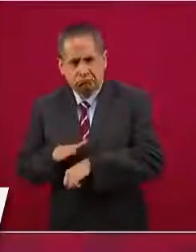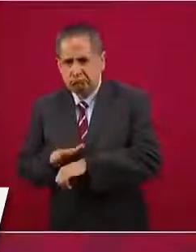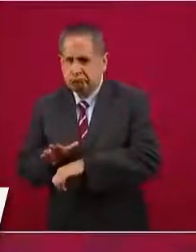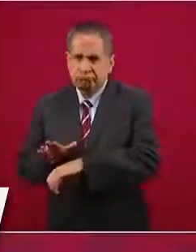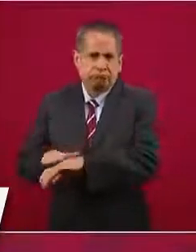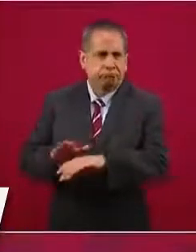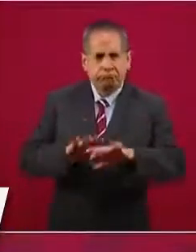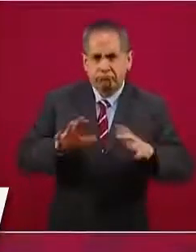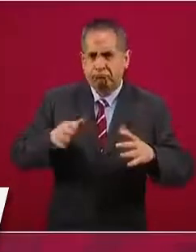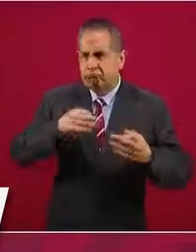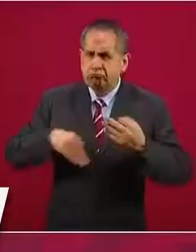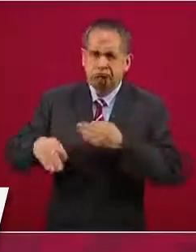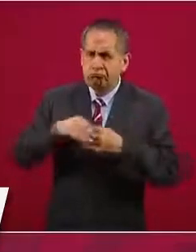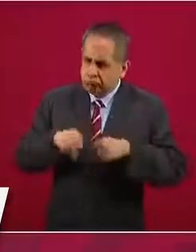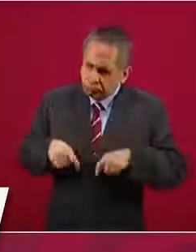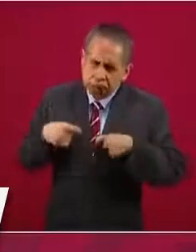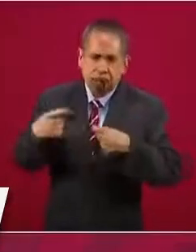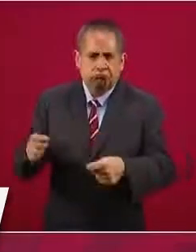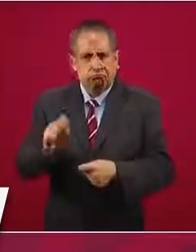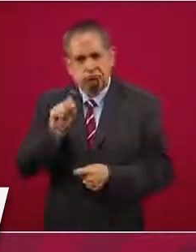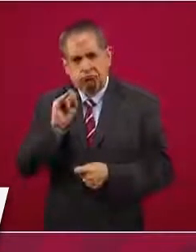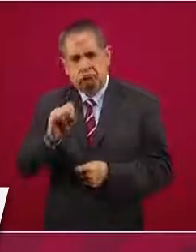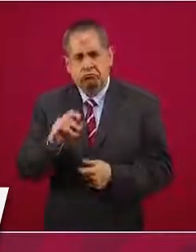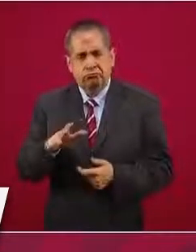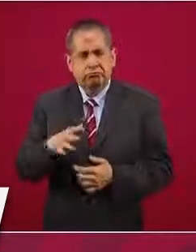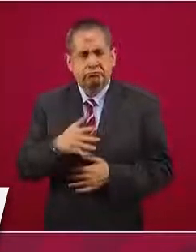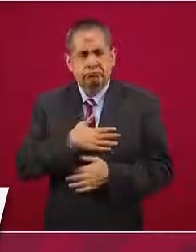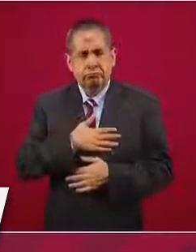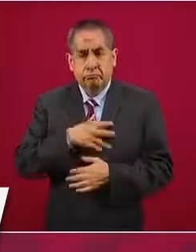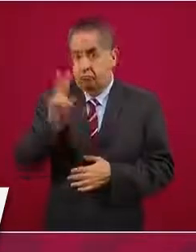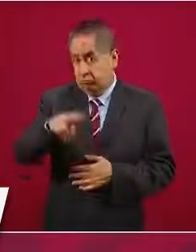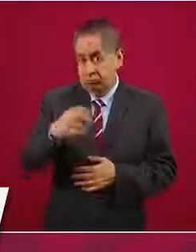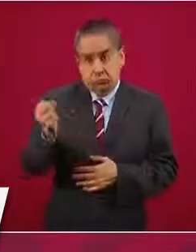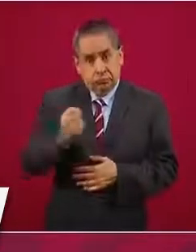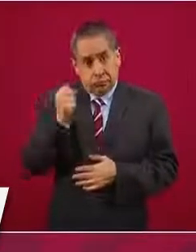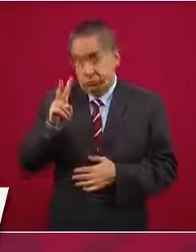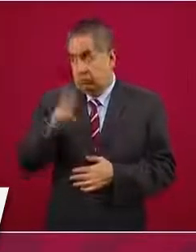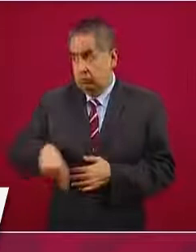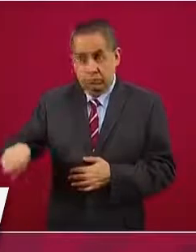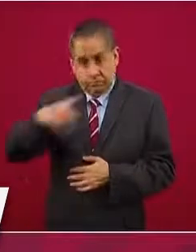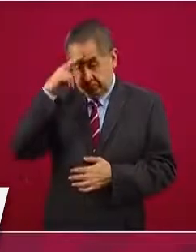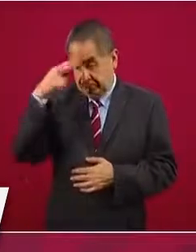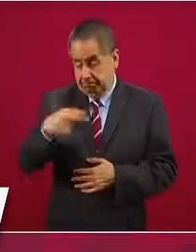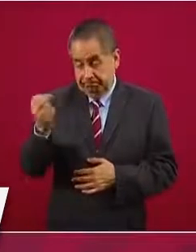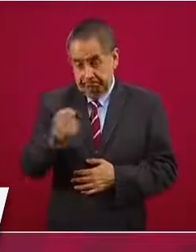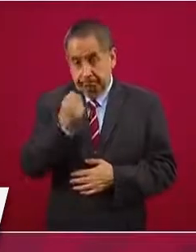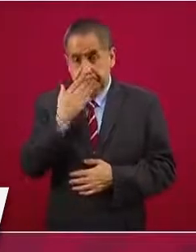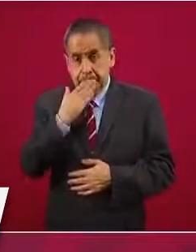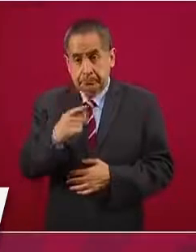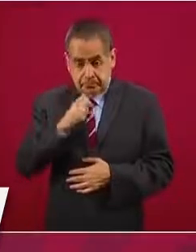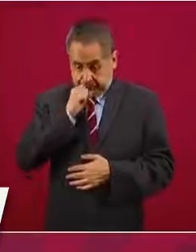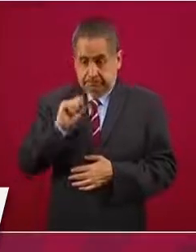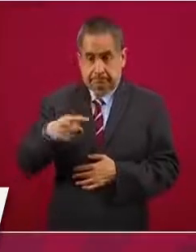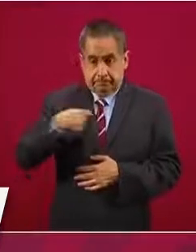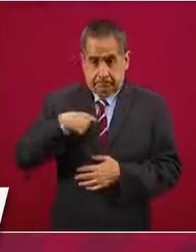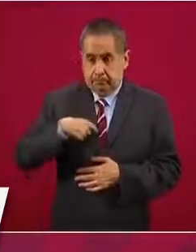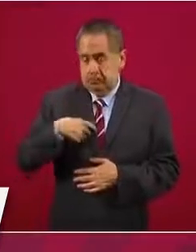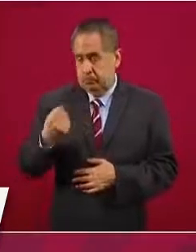y somos unos privilegiados, me incluyo,